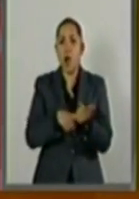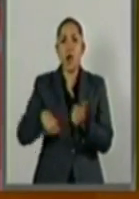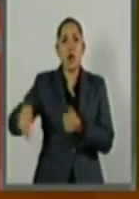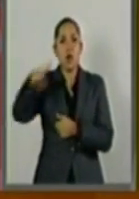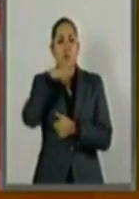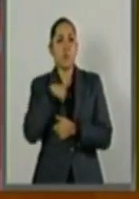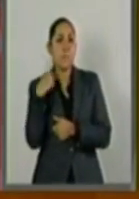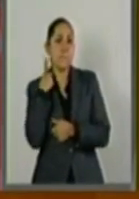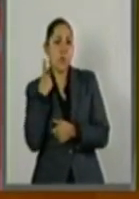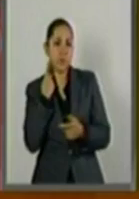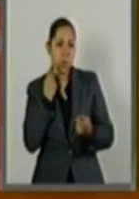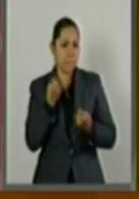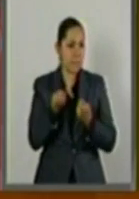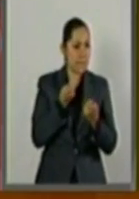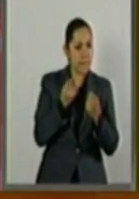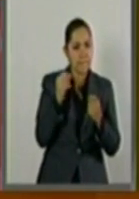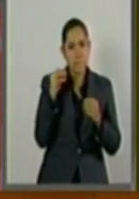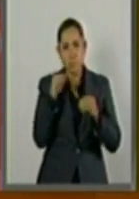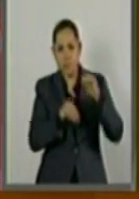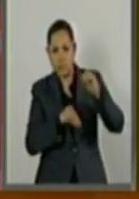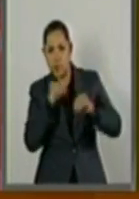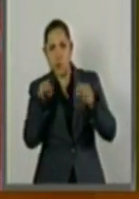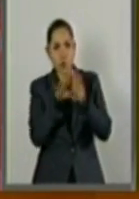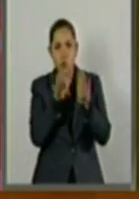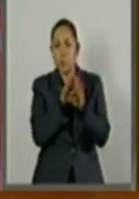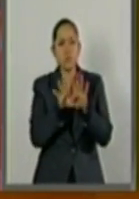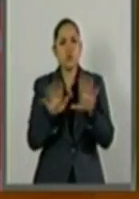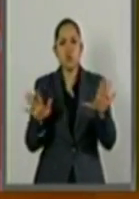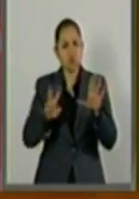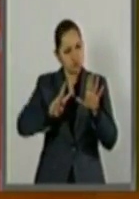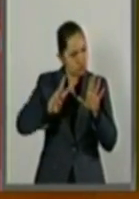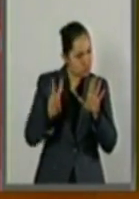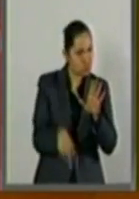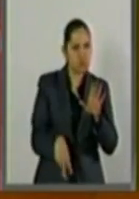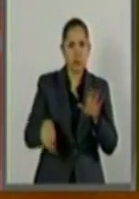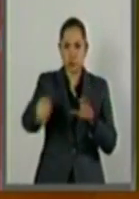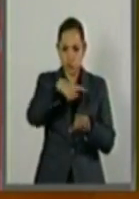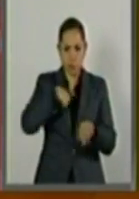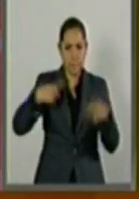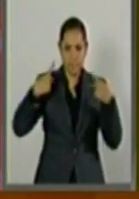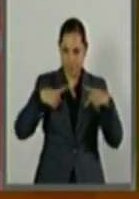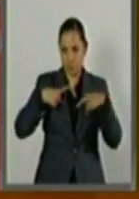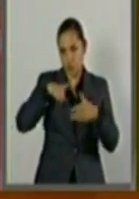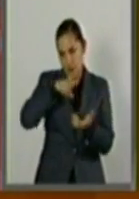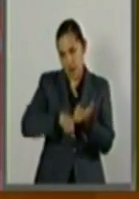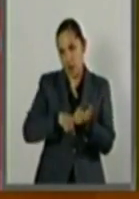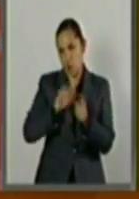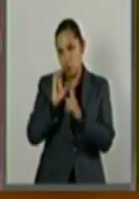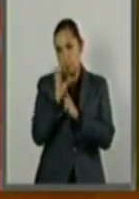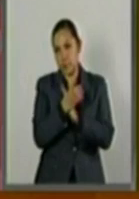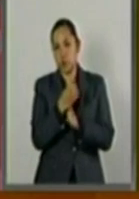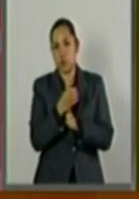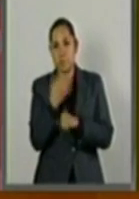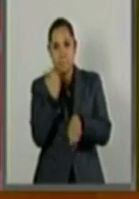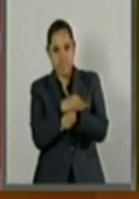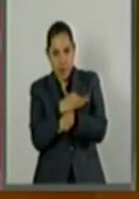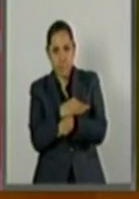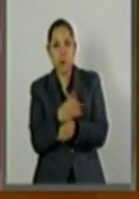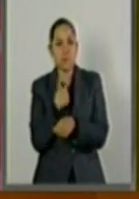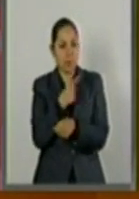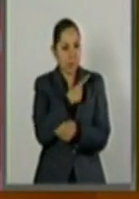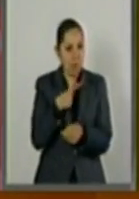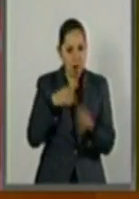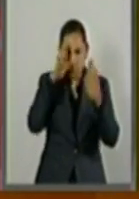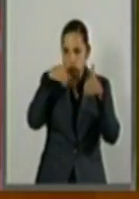hablar de la política que le corresponde en serio a esta Comisión Permanente y los temas que tiene pendientes